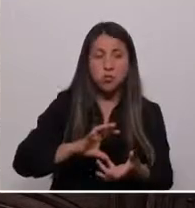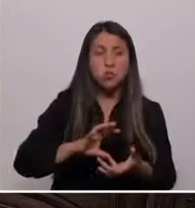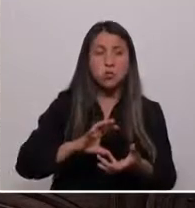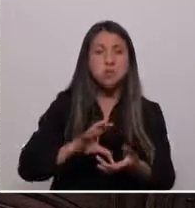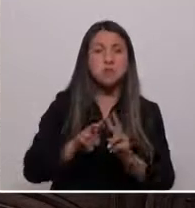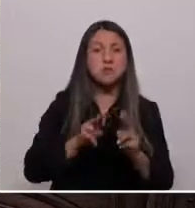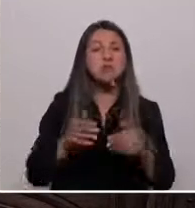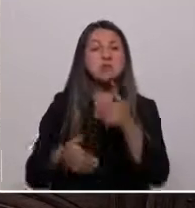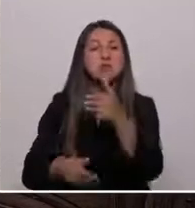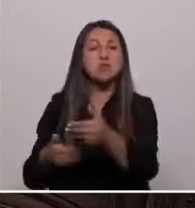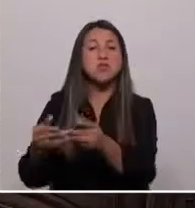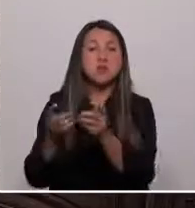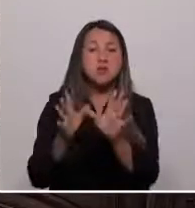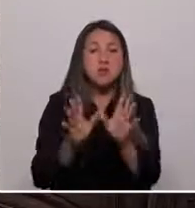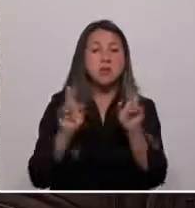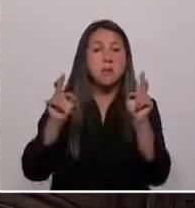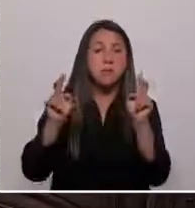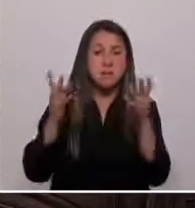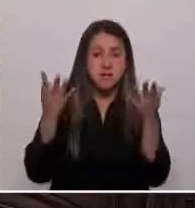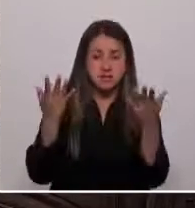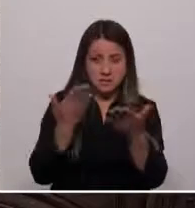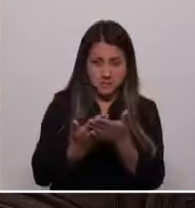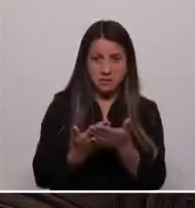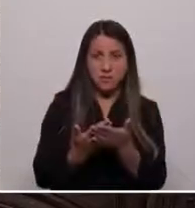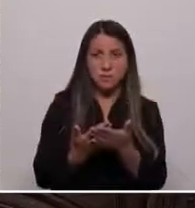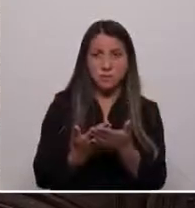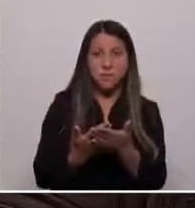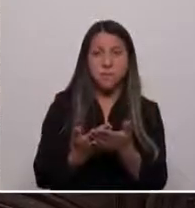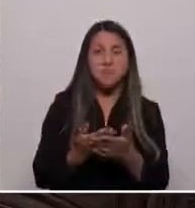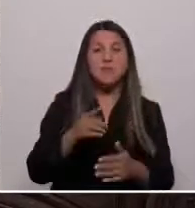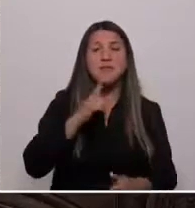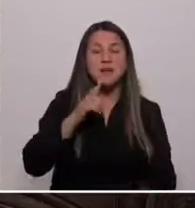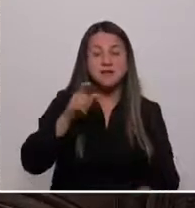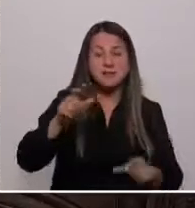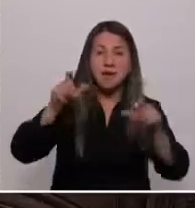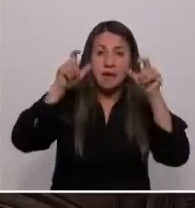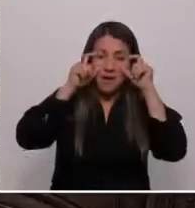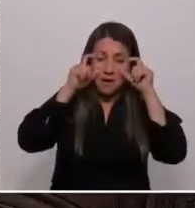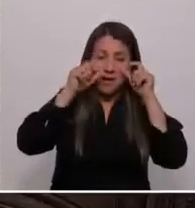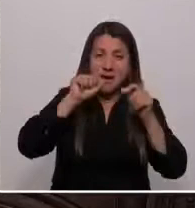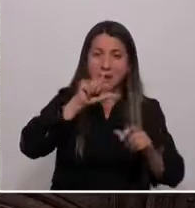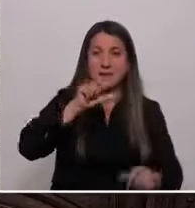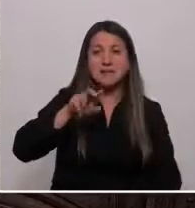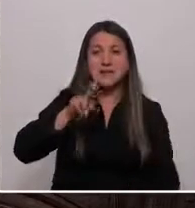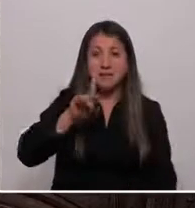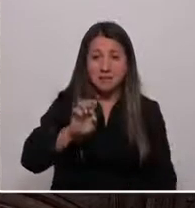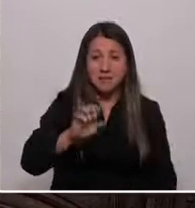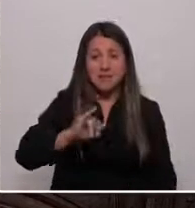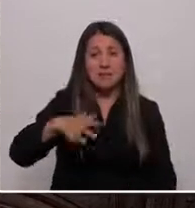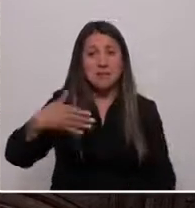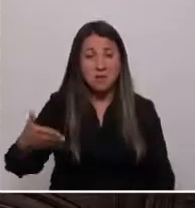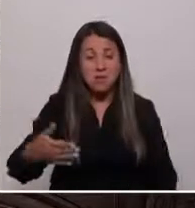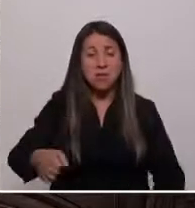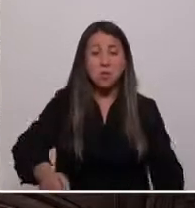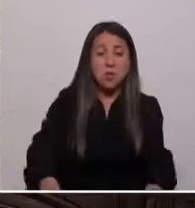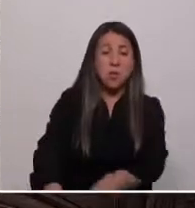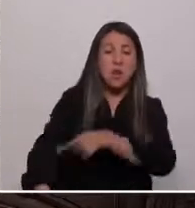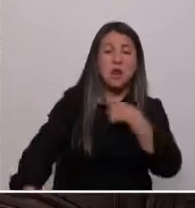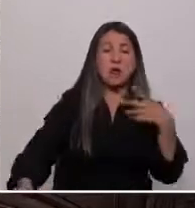democrático y pacífico encabezado por Salvador Allende. Hoy, después de un largo, terrible